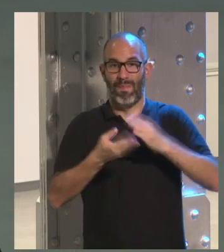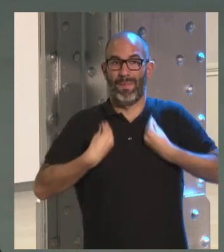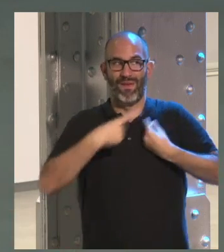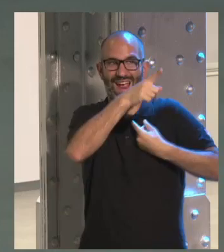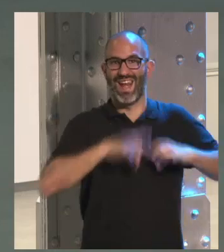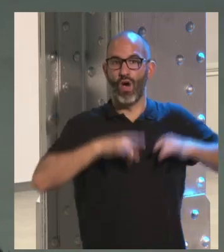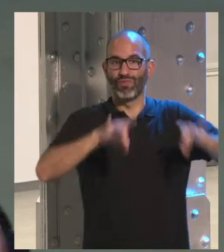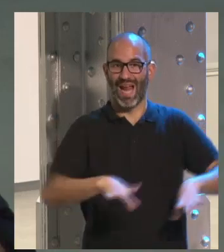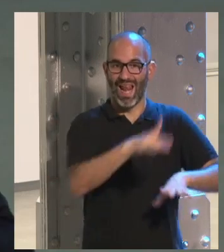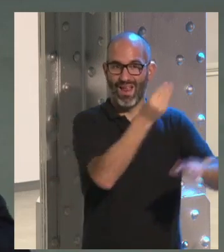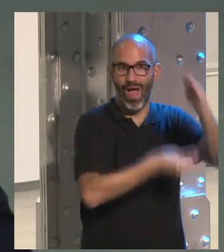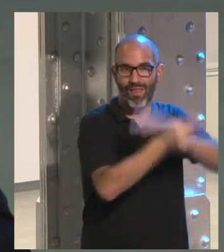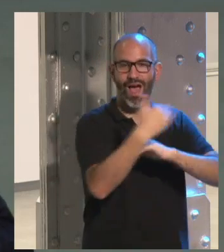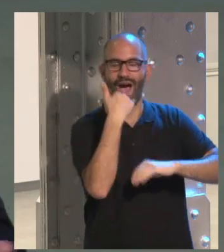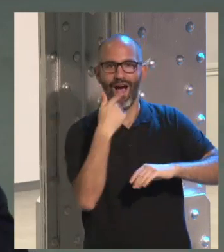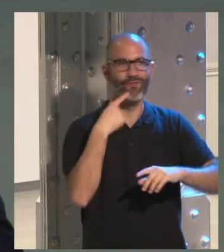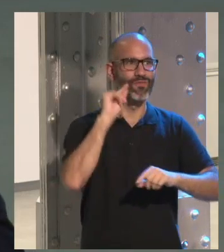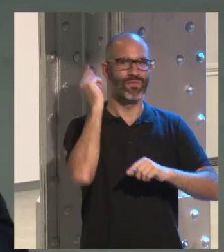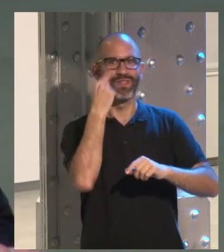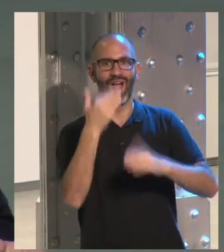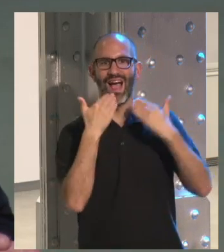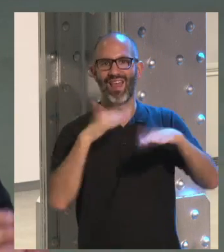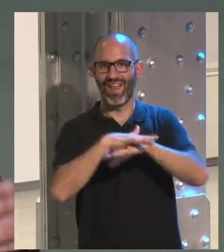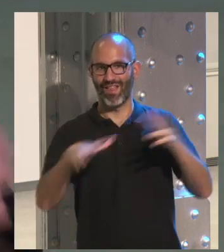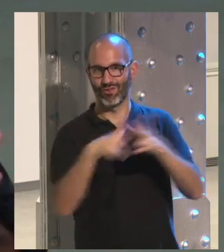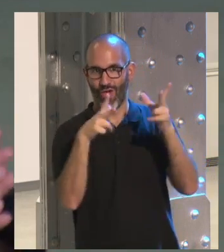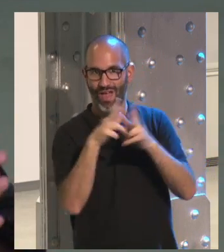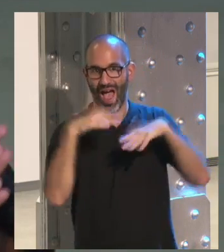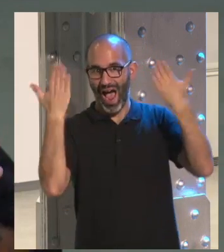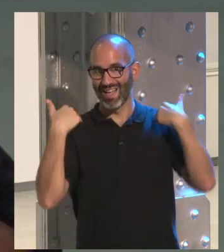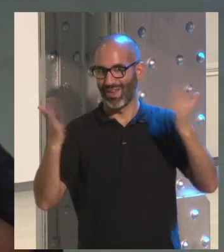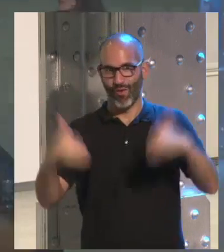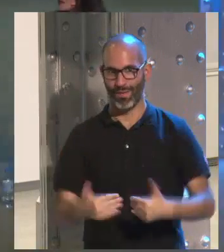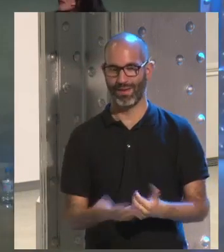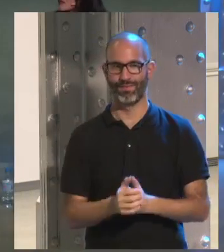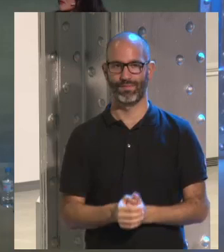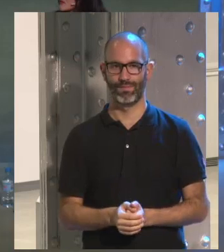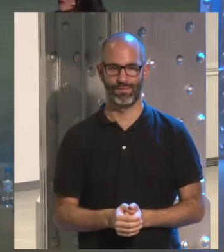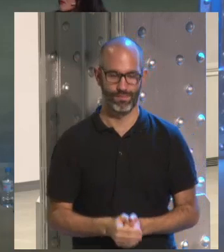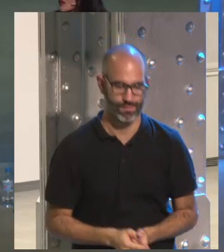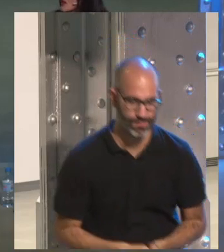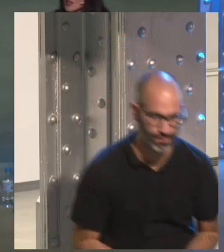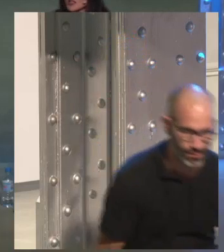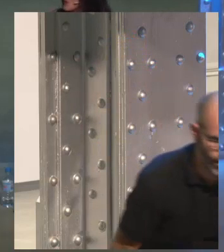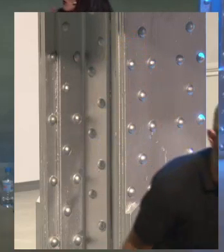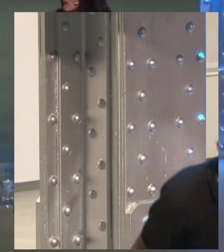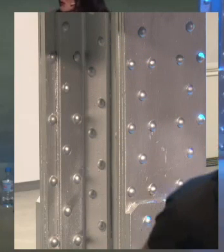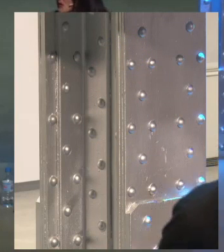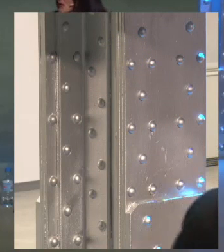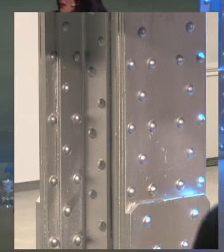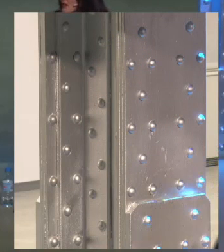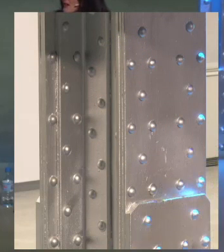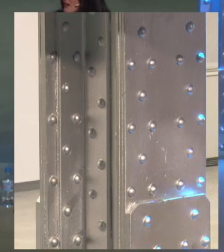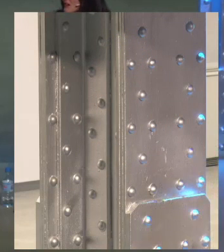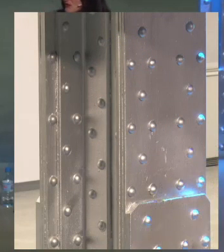pues yo creo que es algo positivo en contraposición de esa depresión post Facebook ¿Quieres comentar alguna cosa? Sí, no